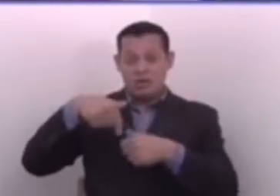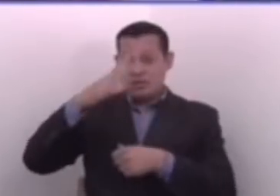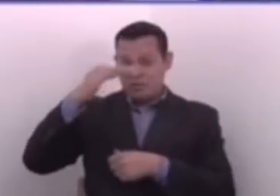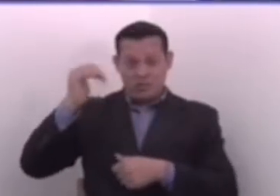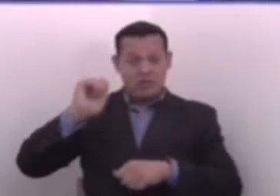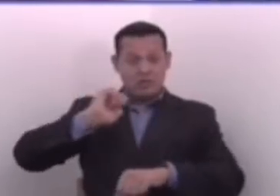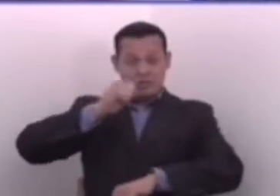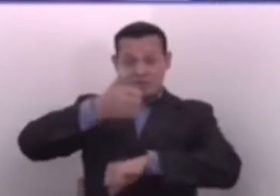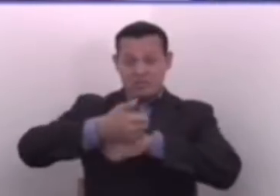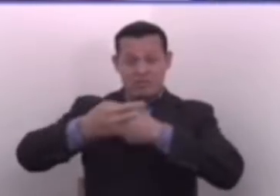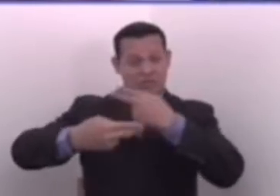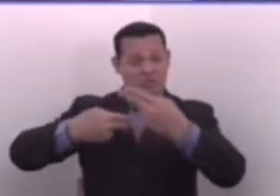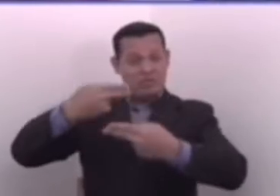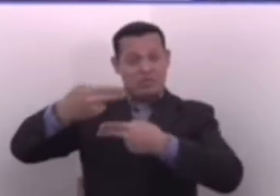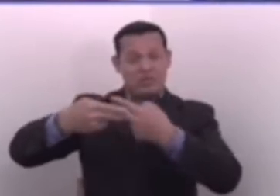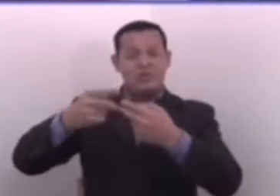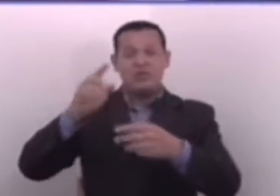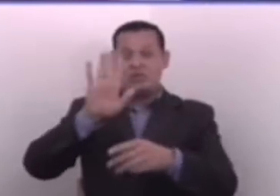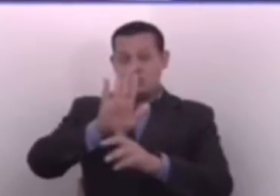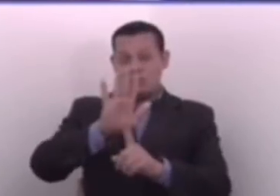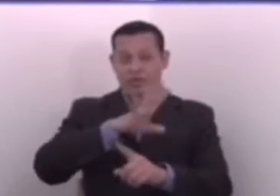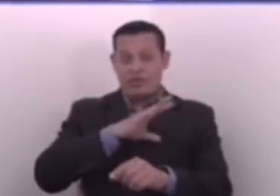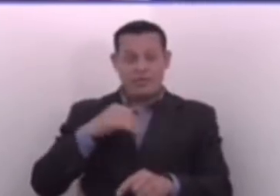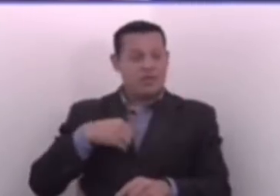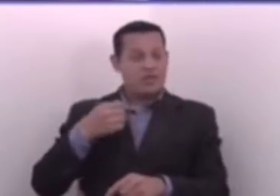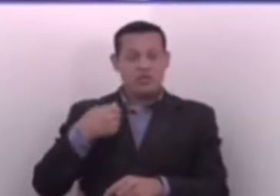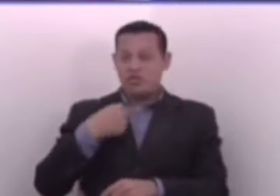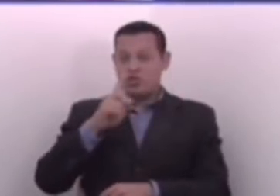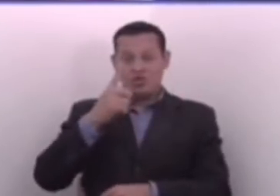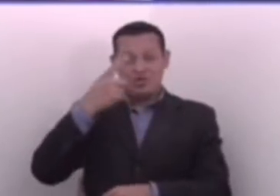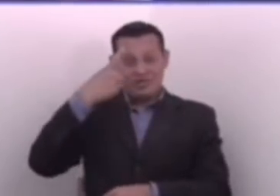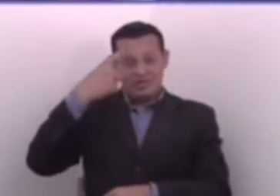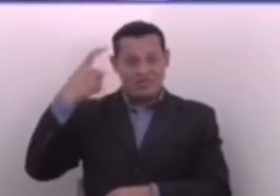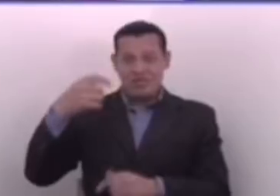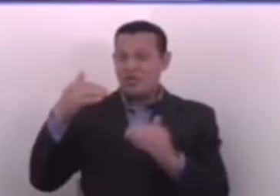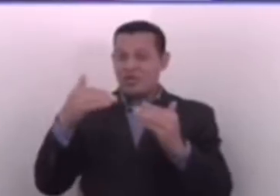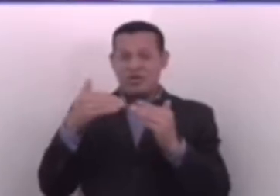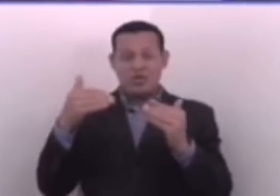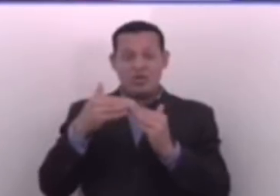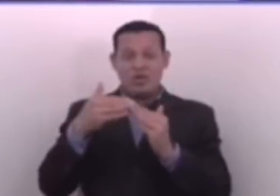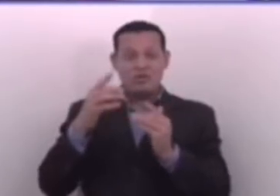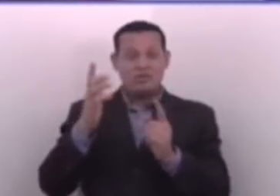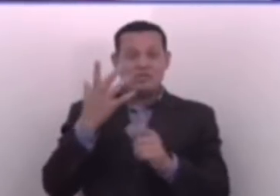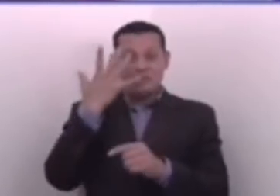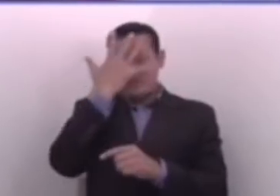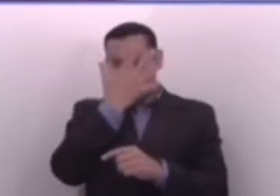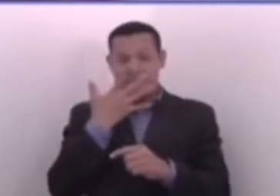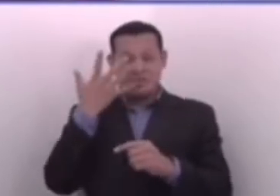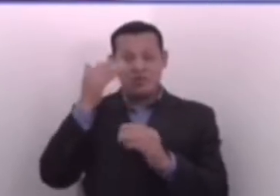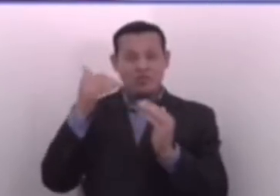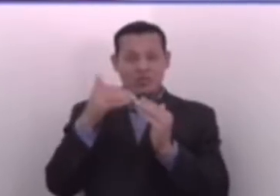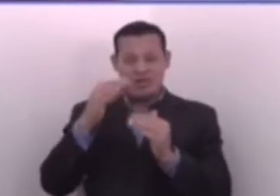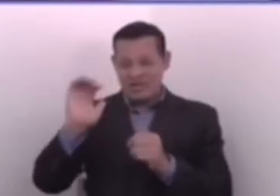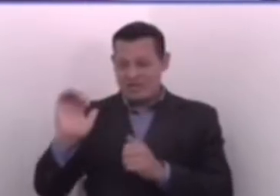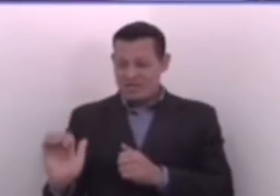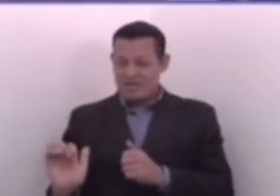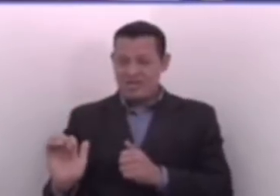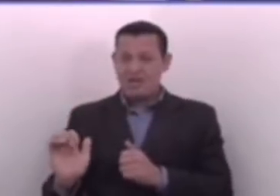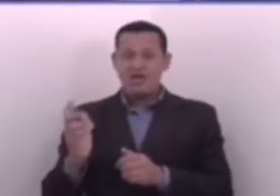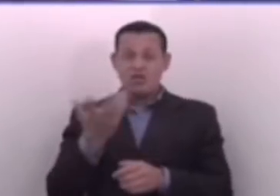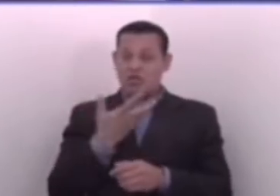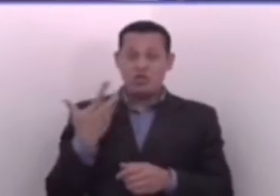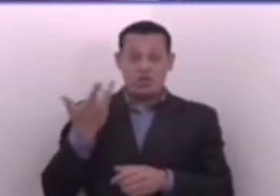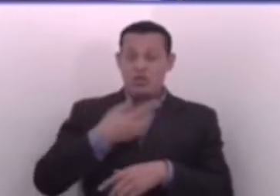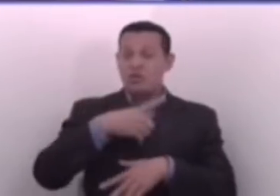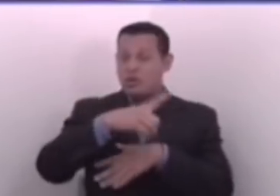legado para ellos y sus familias. Porque yo no quiero ser recordada, así como la imagen que yo tenía cuando era niña, de que